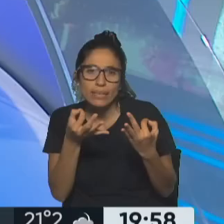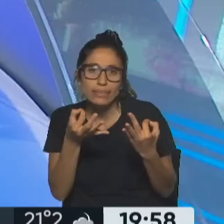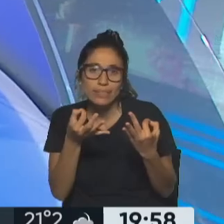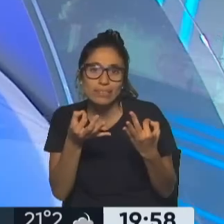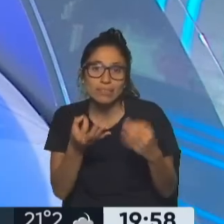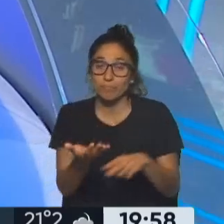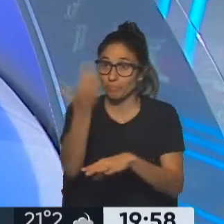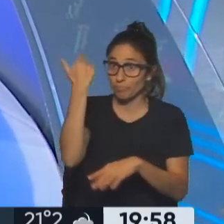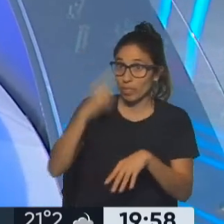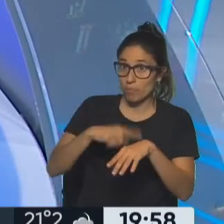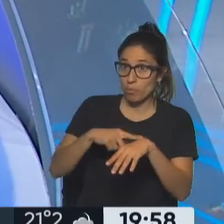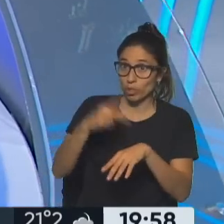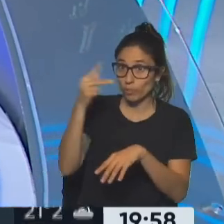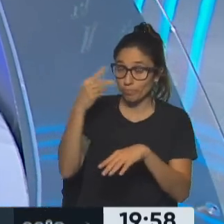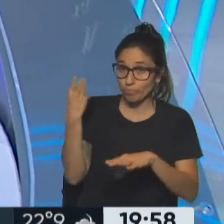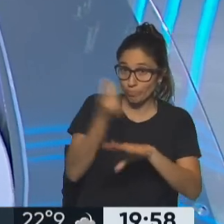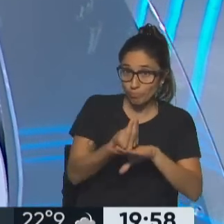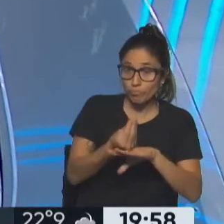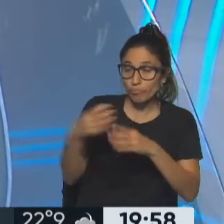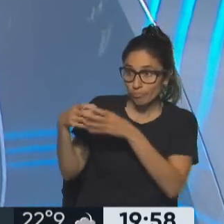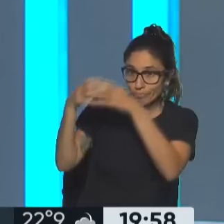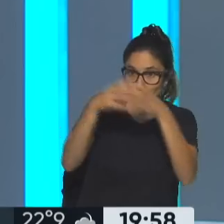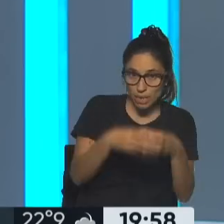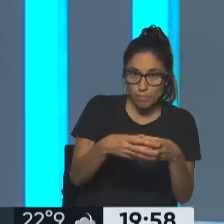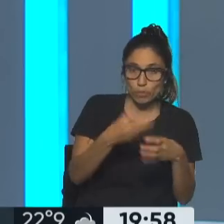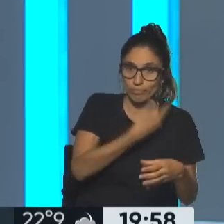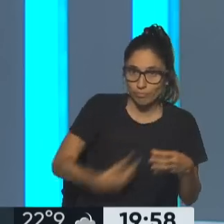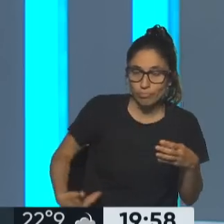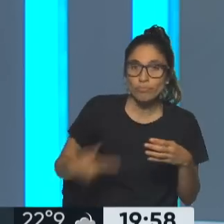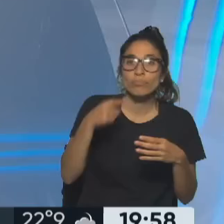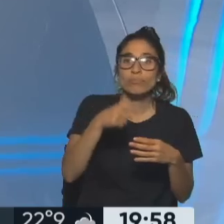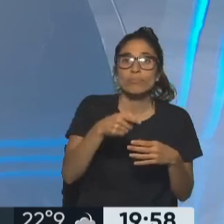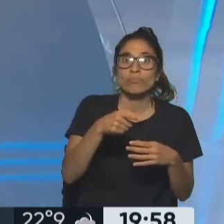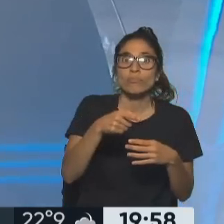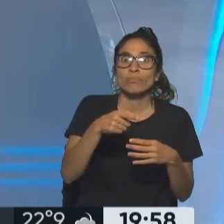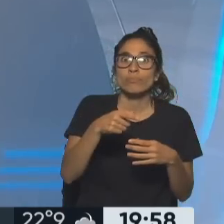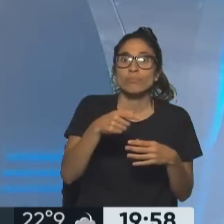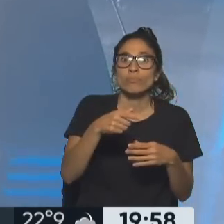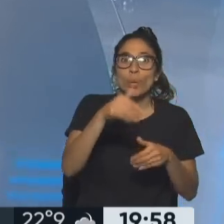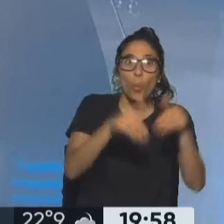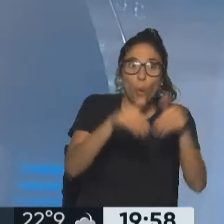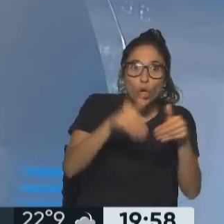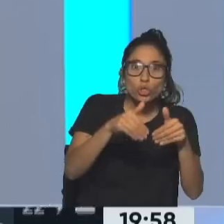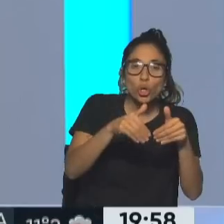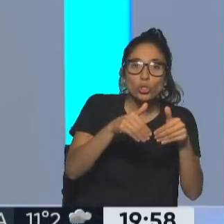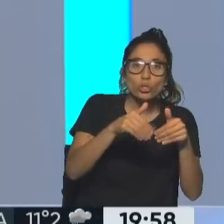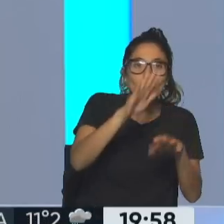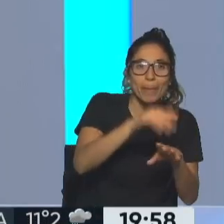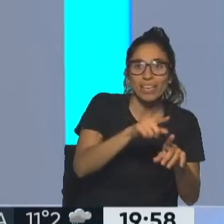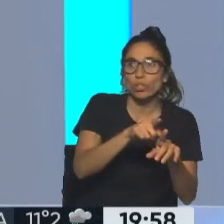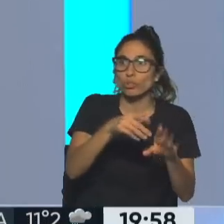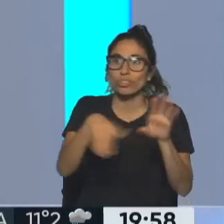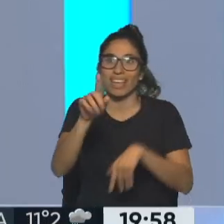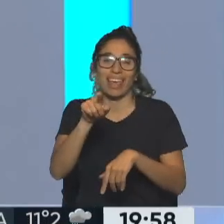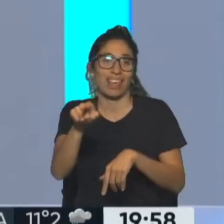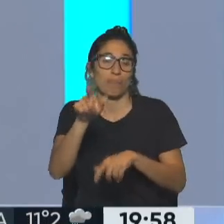votos, tuvimos 22% de votos y teníamos 25% desocupados. En el momento más difícil, con audacia, con